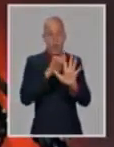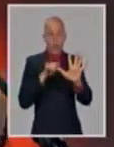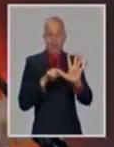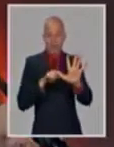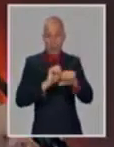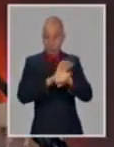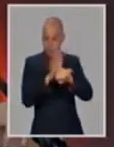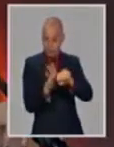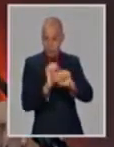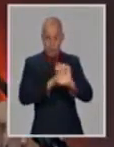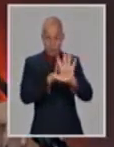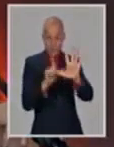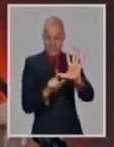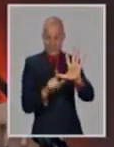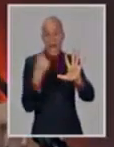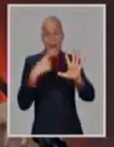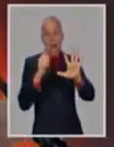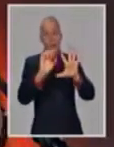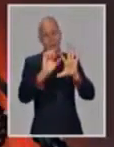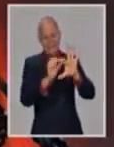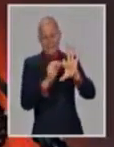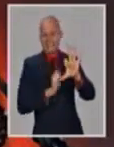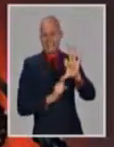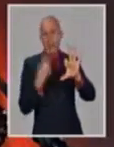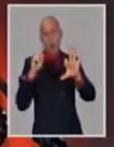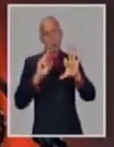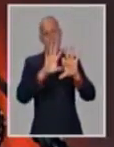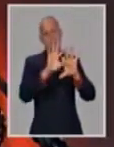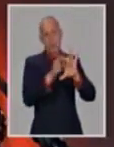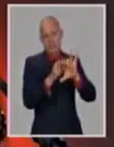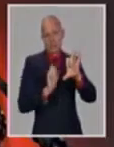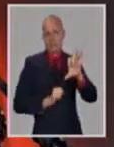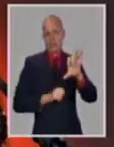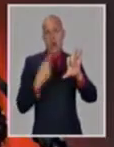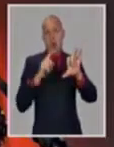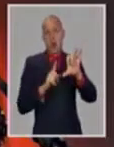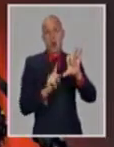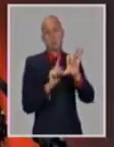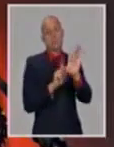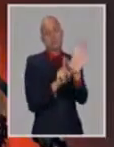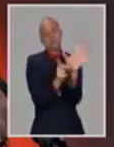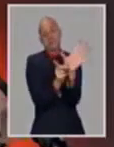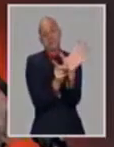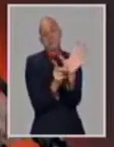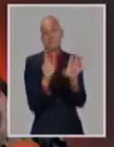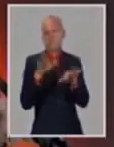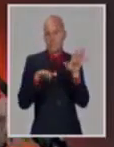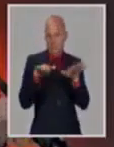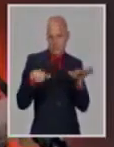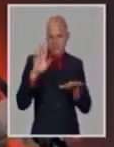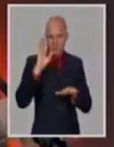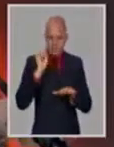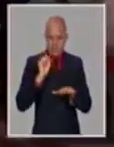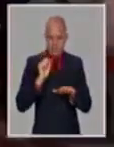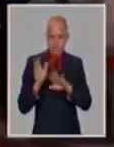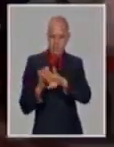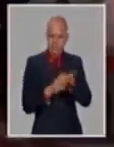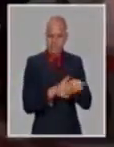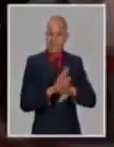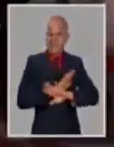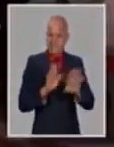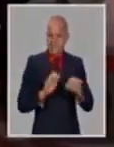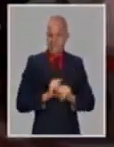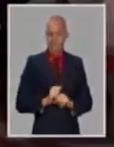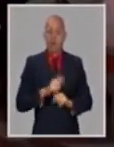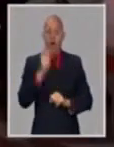al público cubano, el primero, que como se decía el ministro, ha sido muy transparente la información de la epidemia.